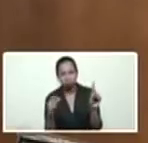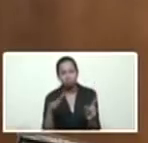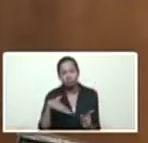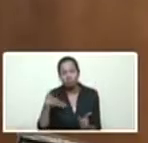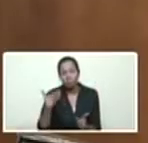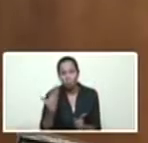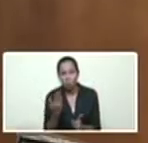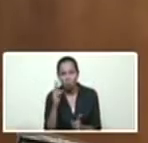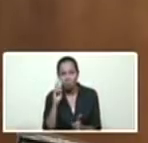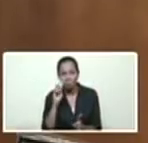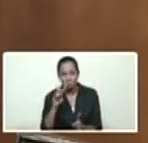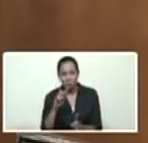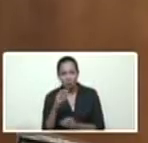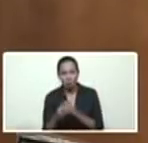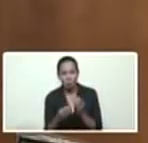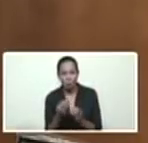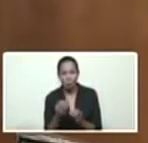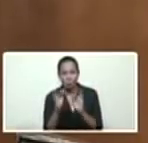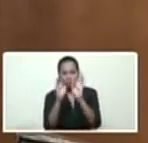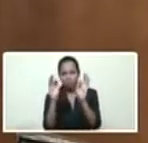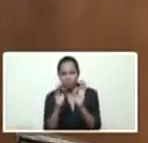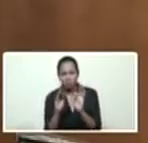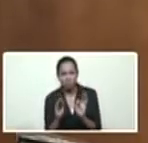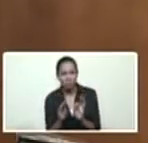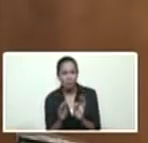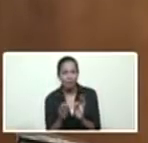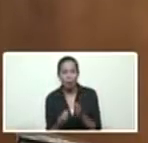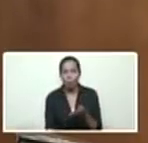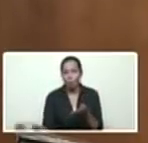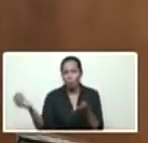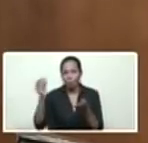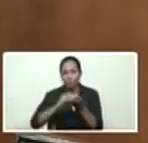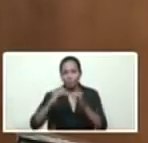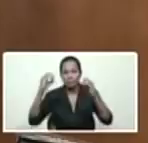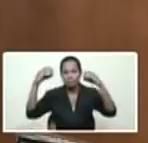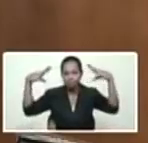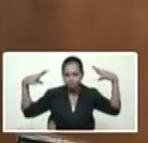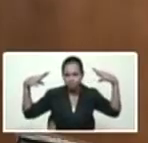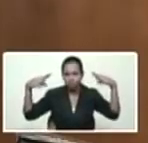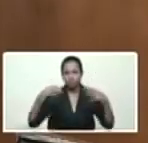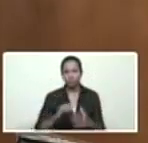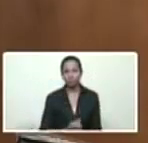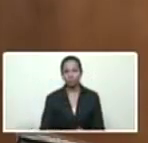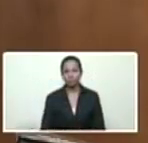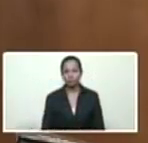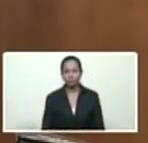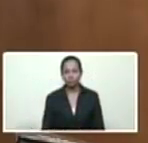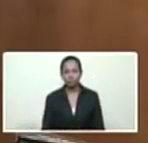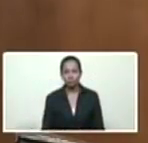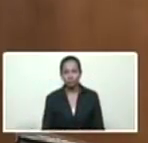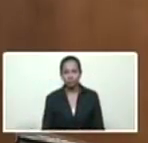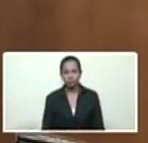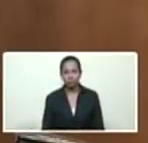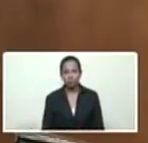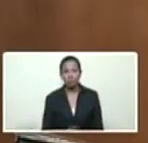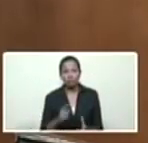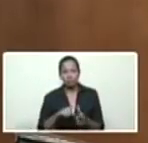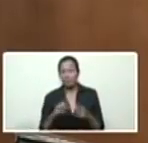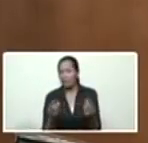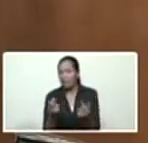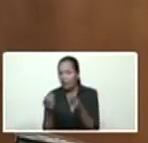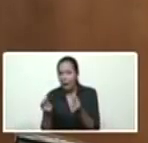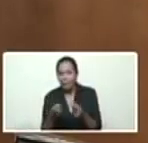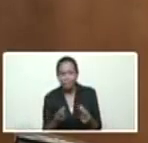idear las fuentes y las formas para salir otra vez con la energía eléctrica. Y en tiempo récord logramos